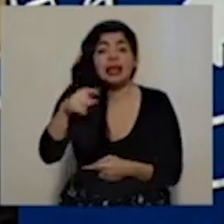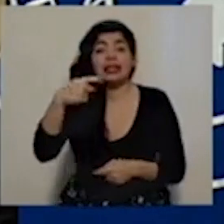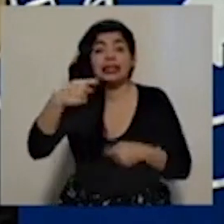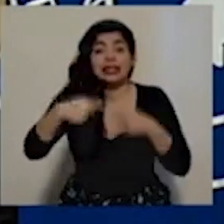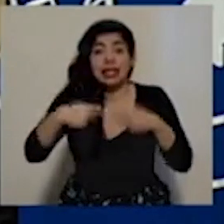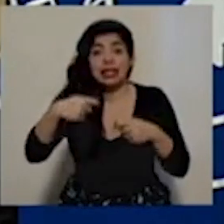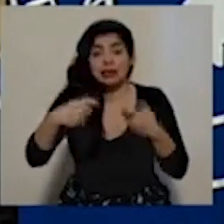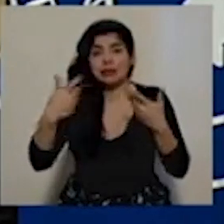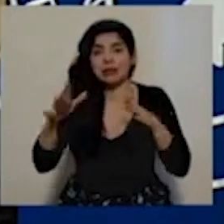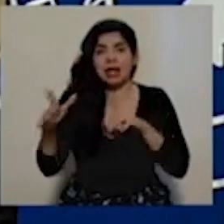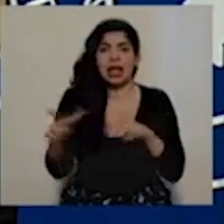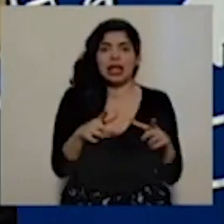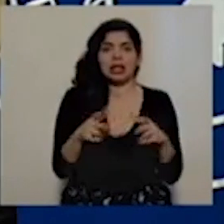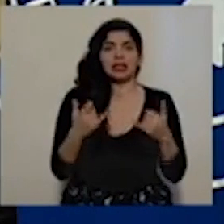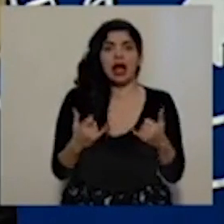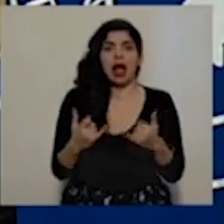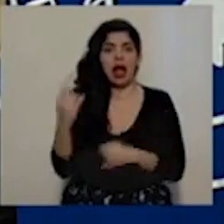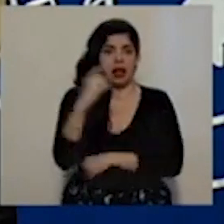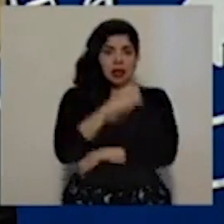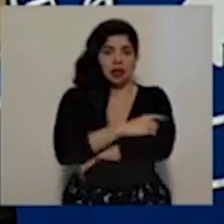estar al día.